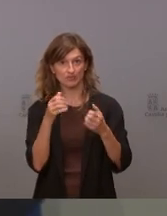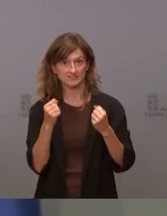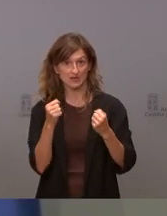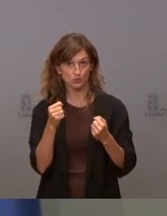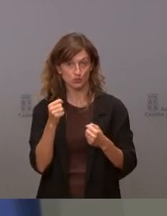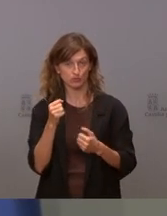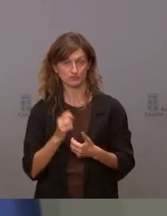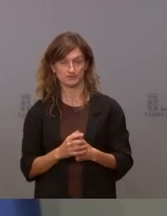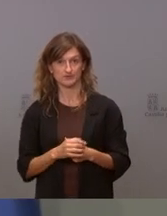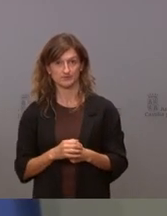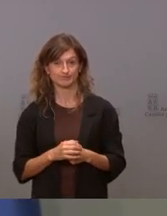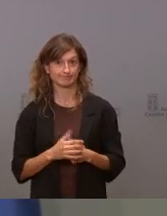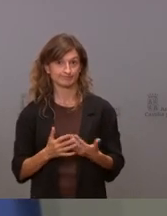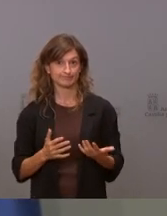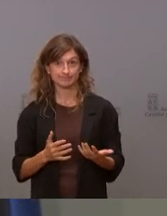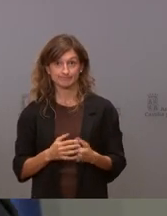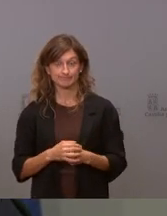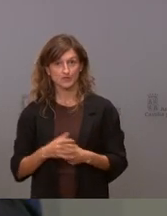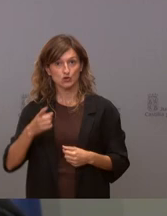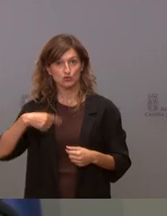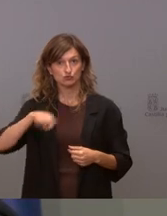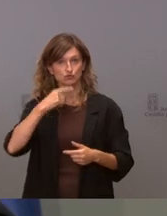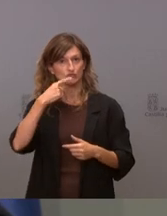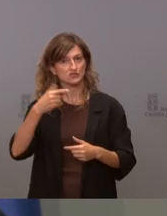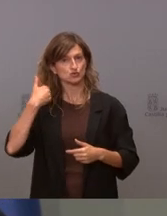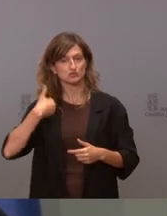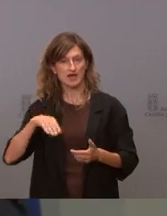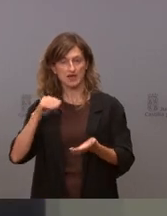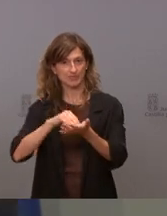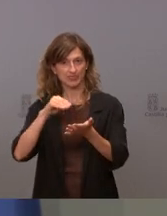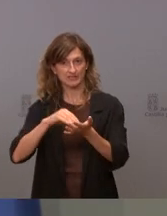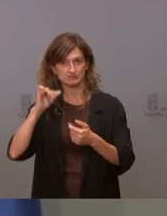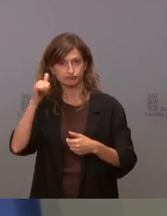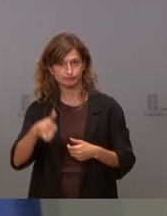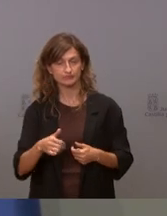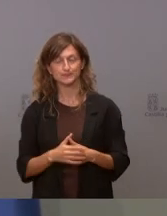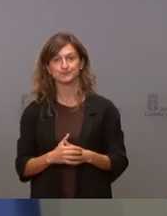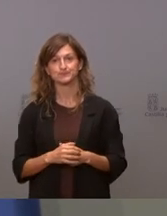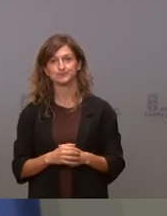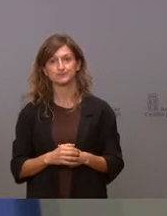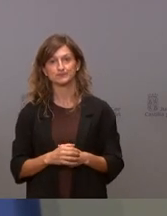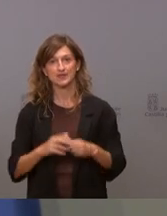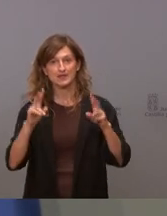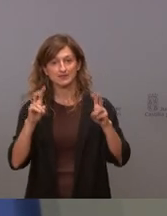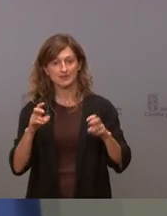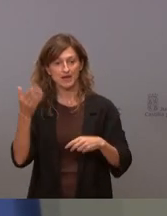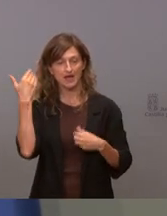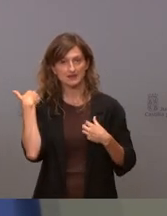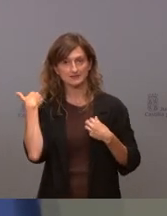ponencia de vacunas. Esto lo hemos dicho ya en muchas ocasiones. Sobre la anterior,